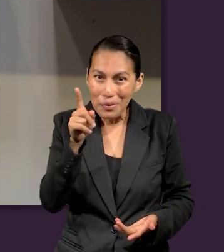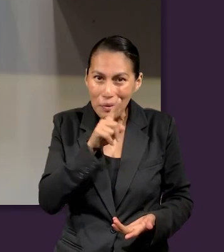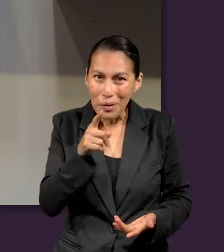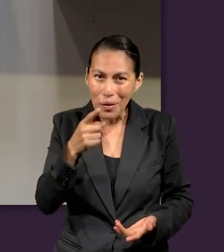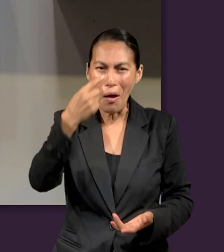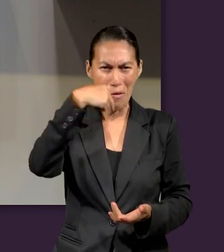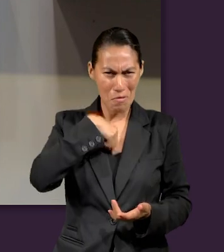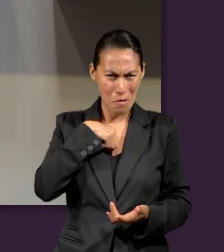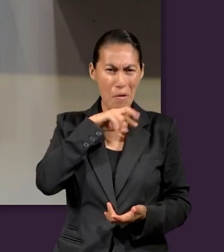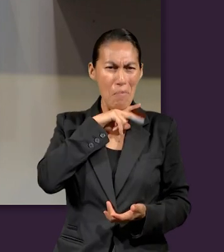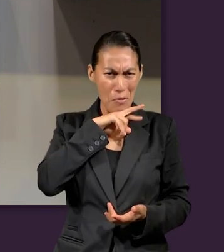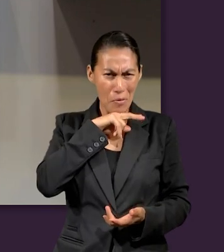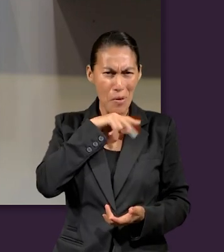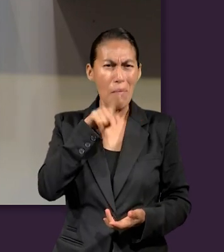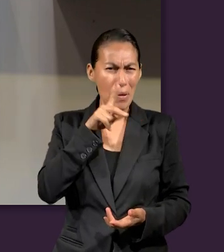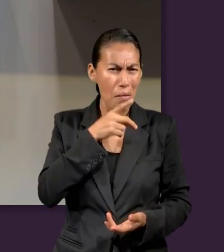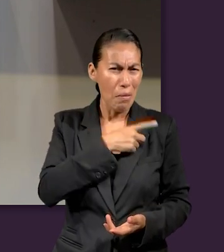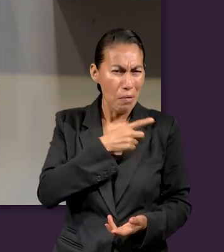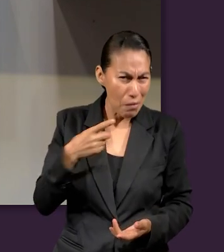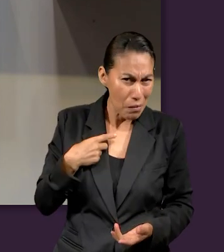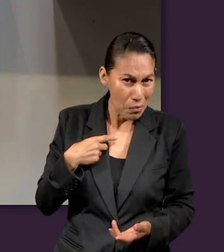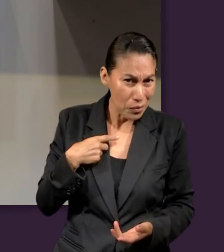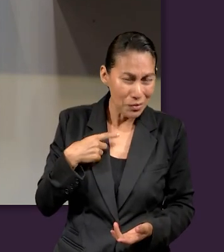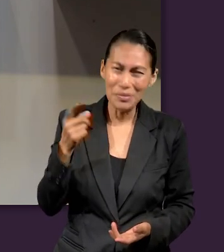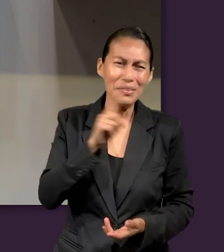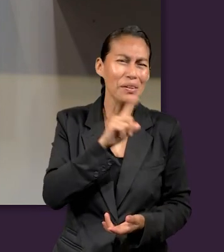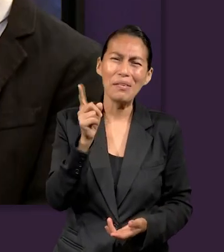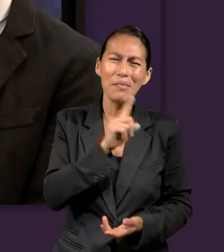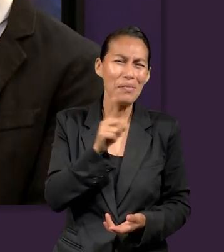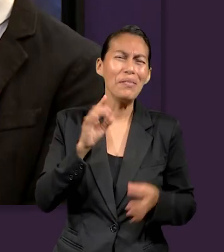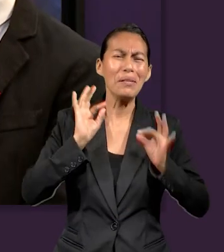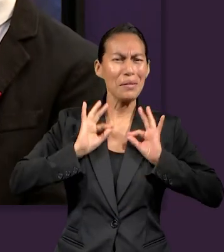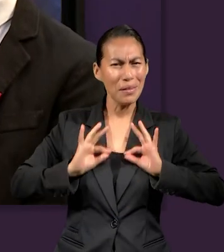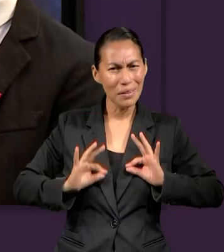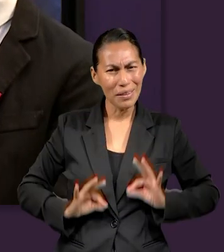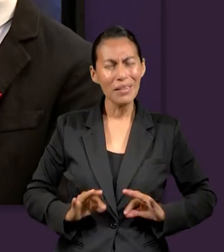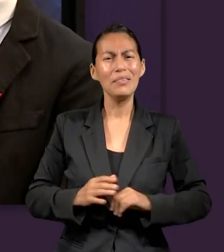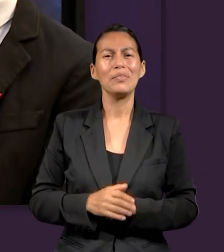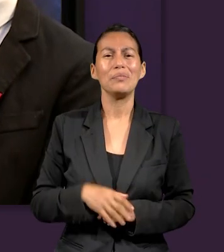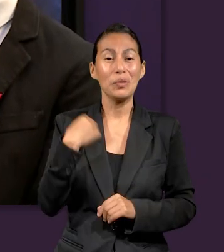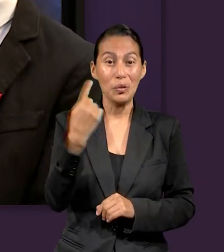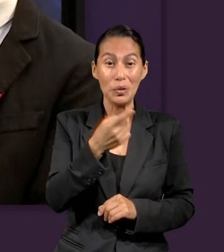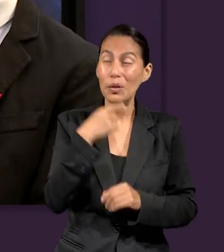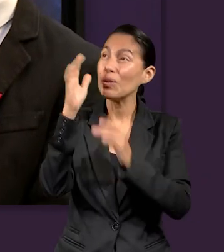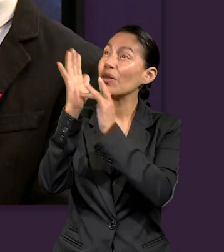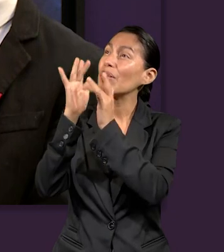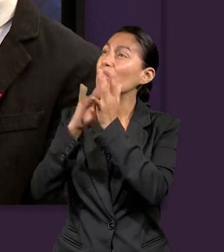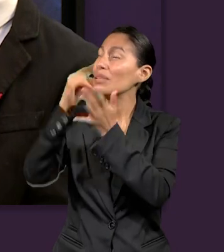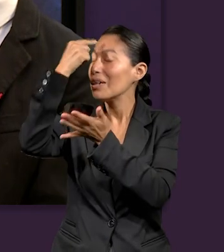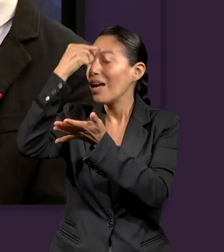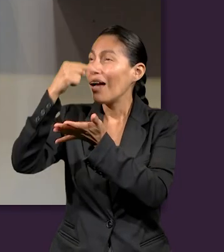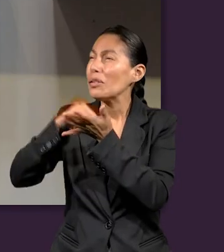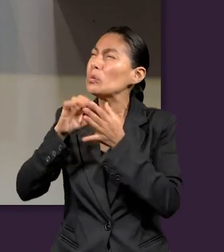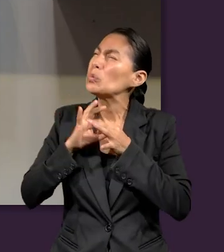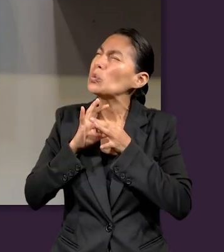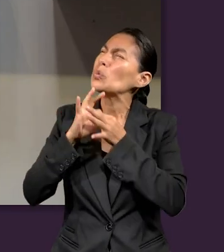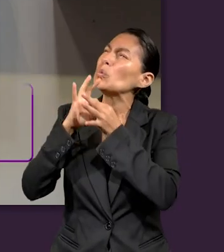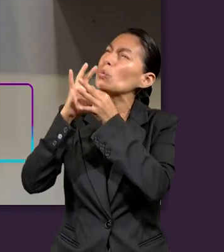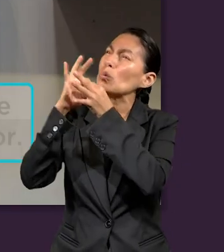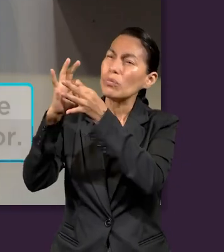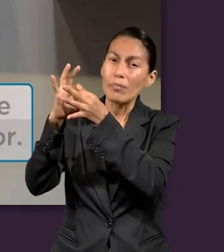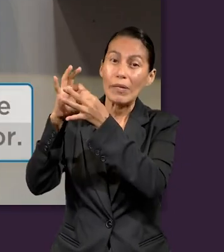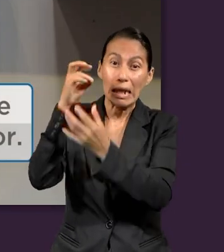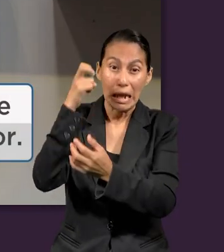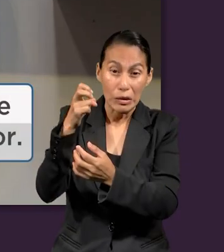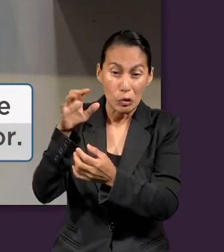preocupación? La creamos nosotros, no debemos de tener preocupación. No debemos preocuparnos, creemos